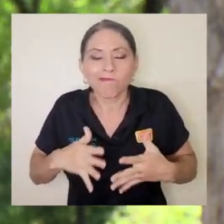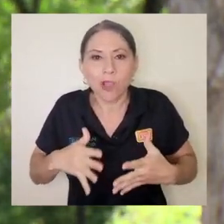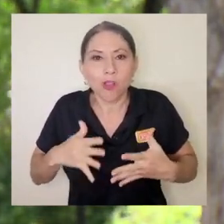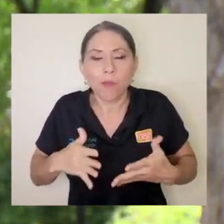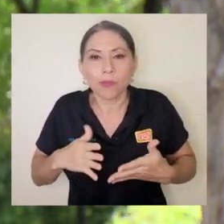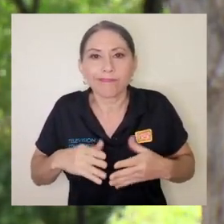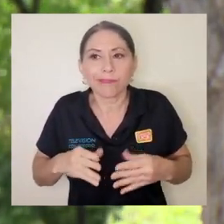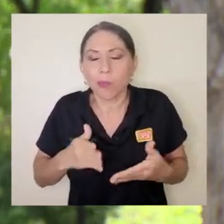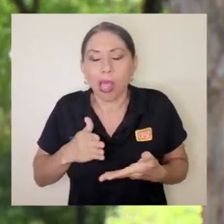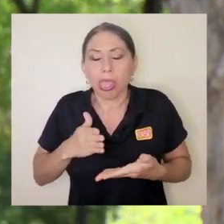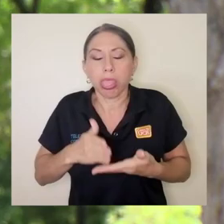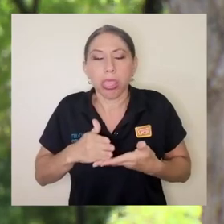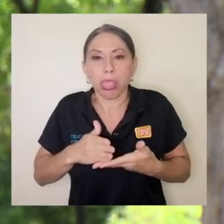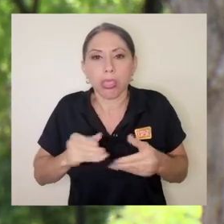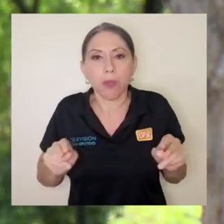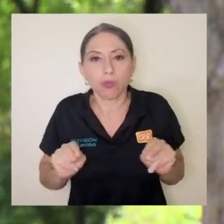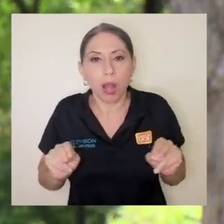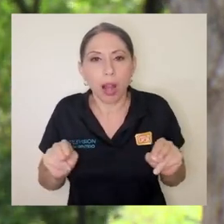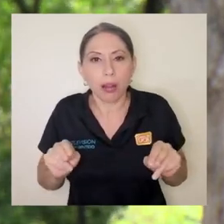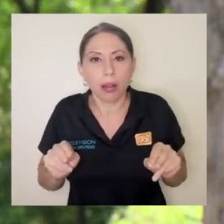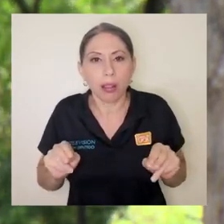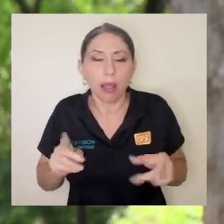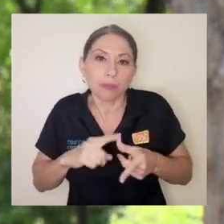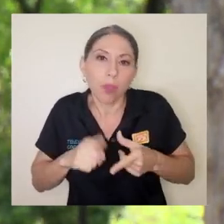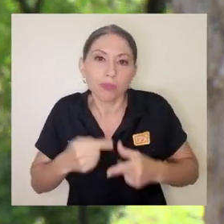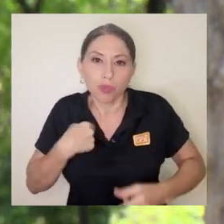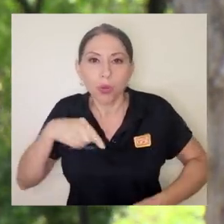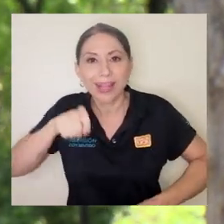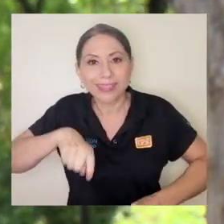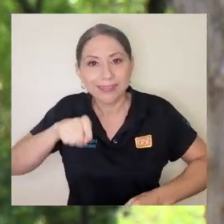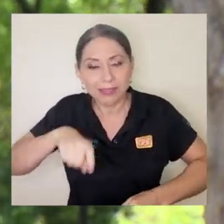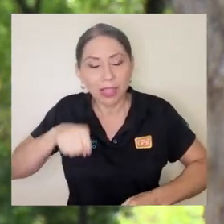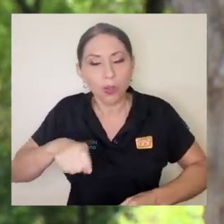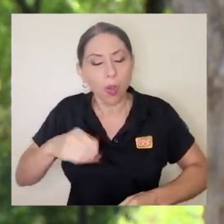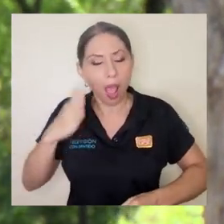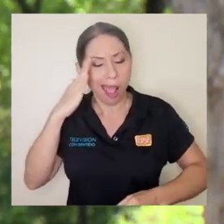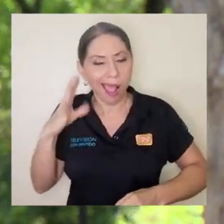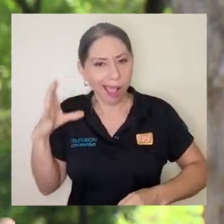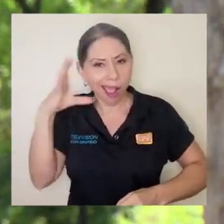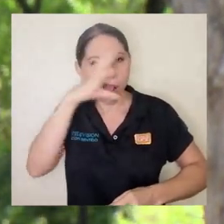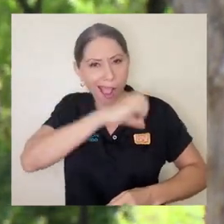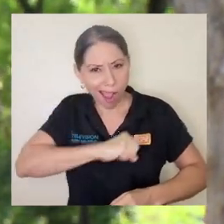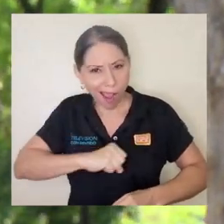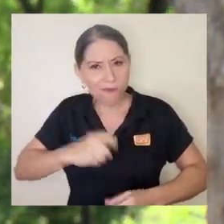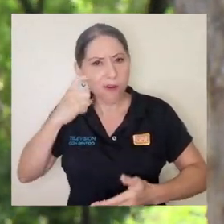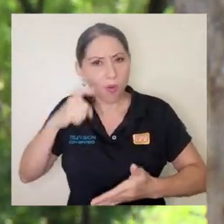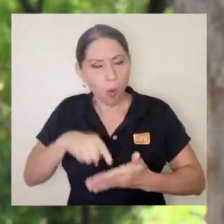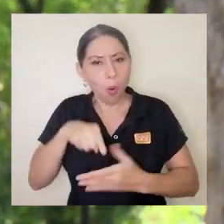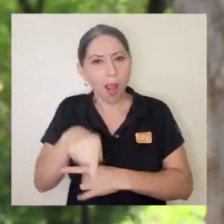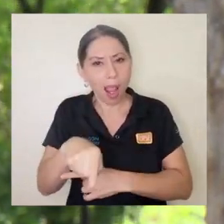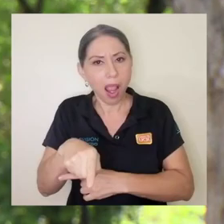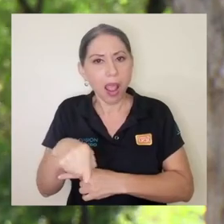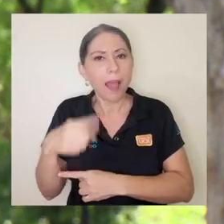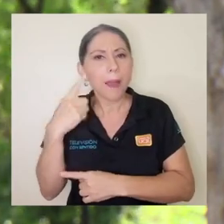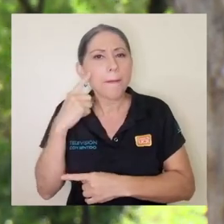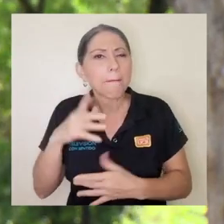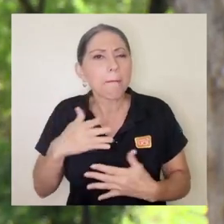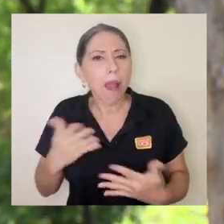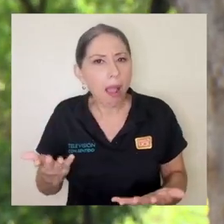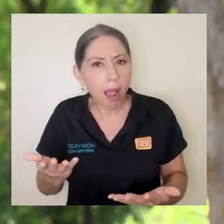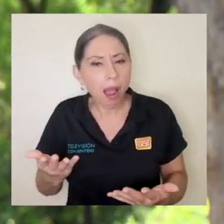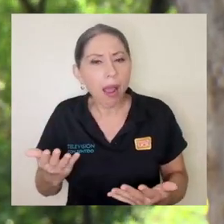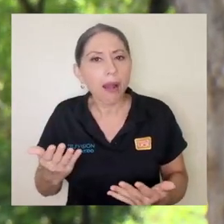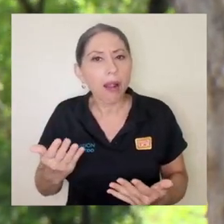inmovilizándome, dejándome una postura muy neutral ante las cosas, pues yo lo que necesito es hacer ese reconocimiento